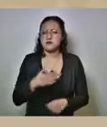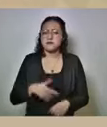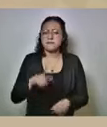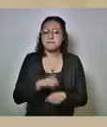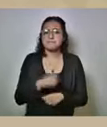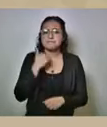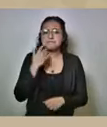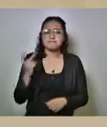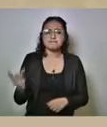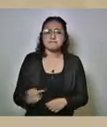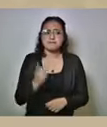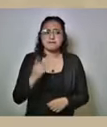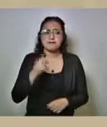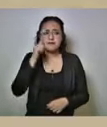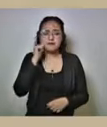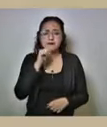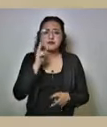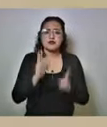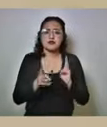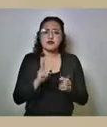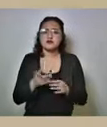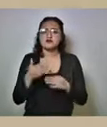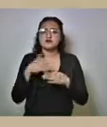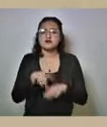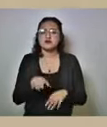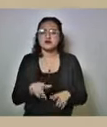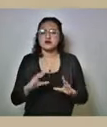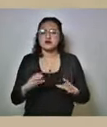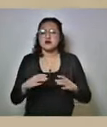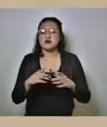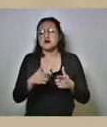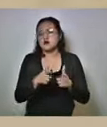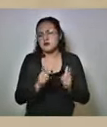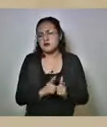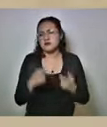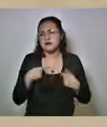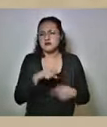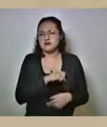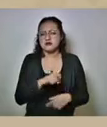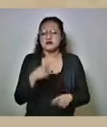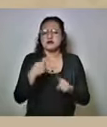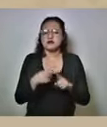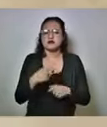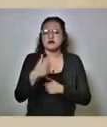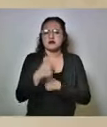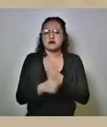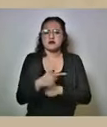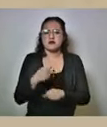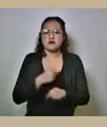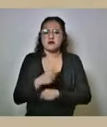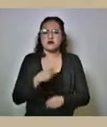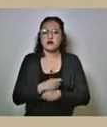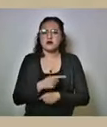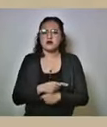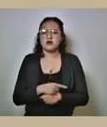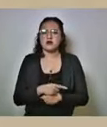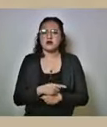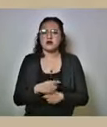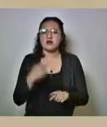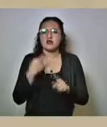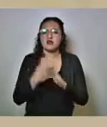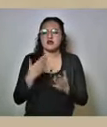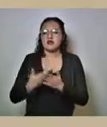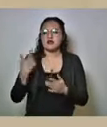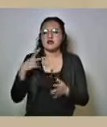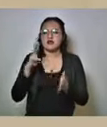preguntarle ayer hablaba sobre estas bandas delincuenciales que participaron en la violencia de los procesos electorales del